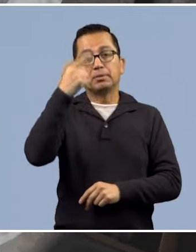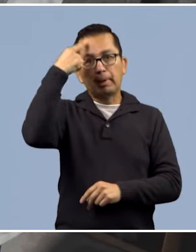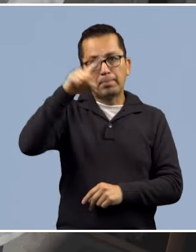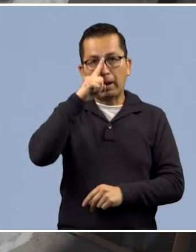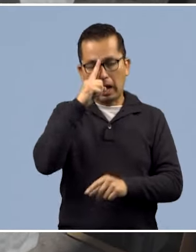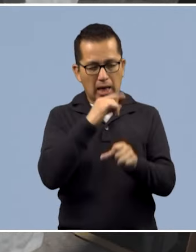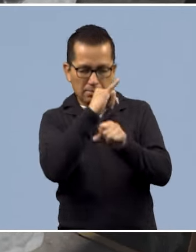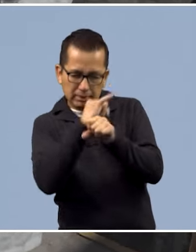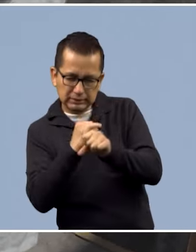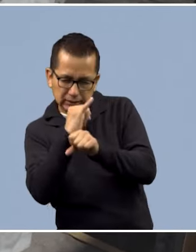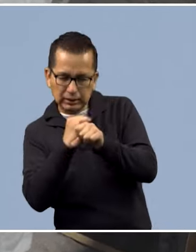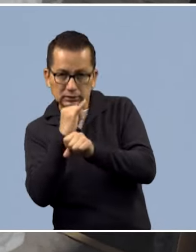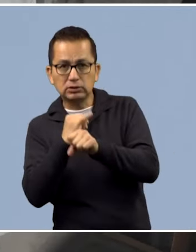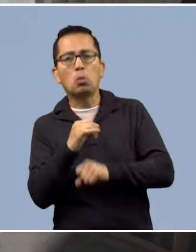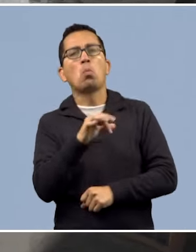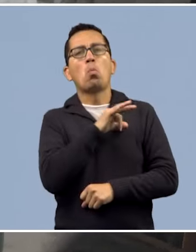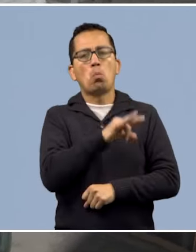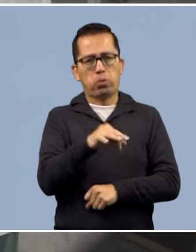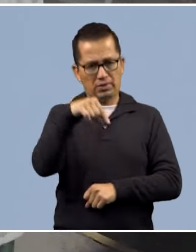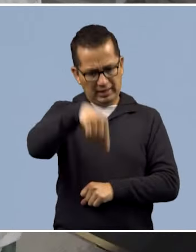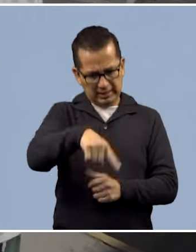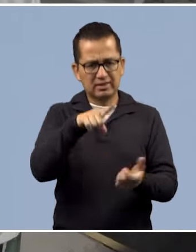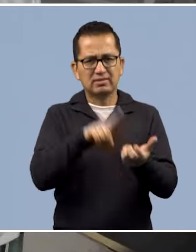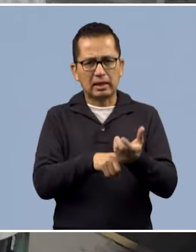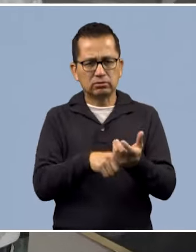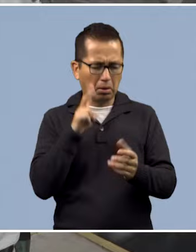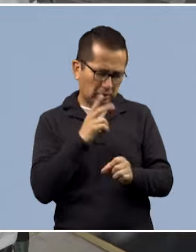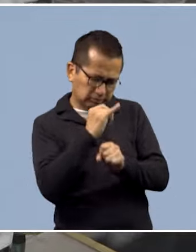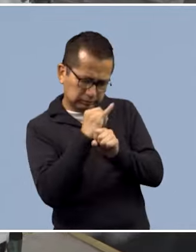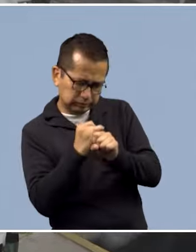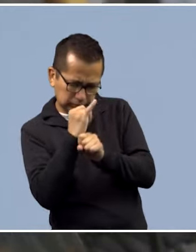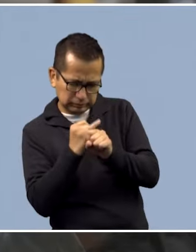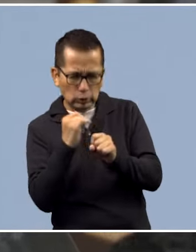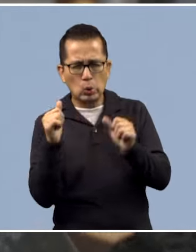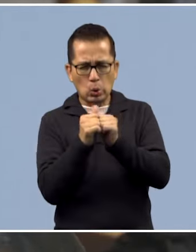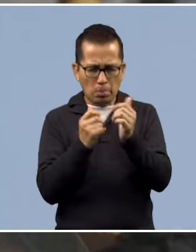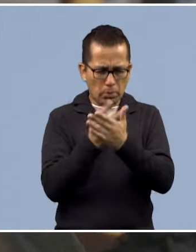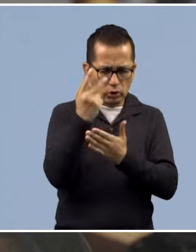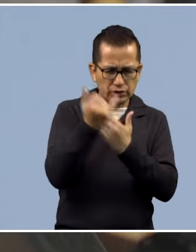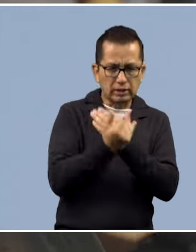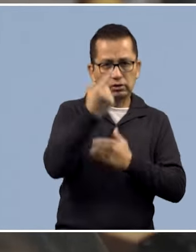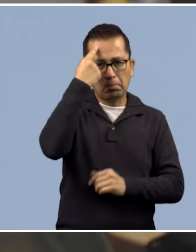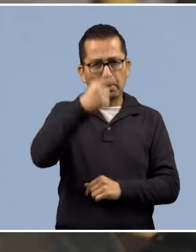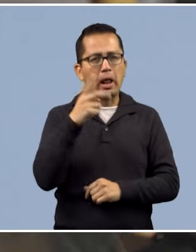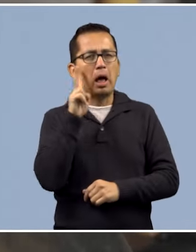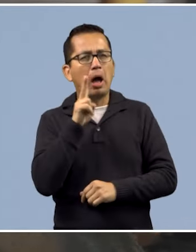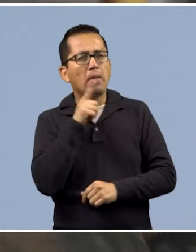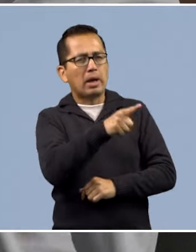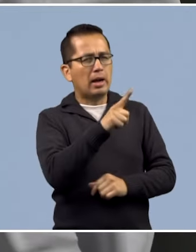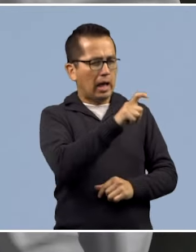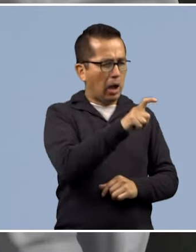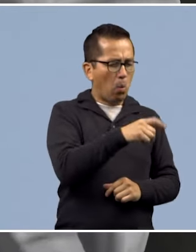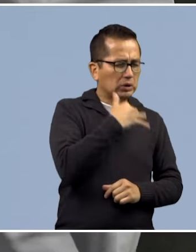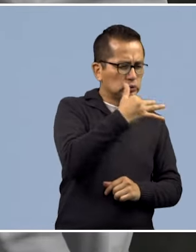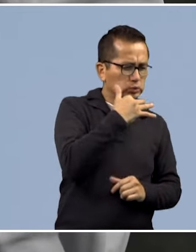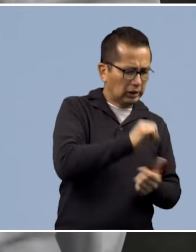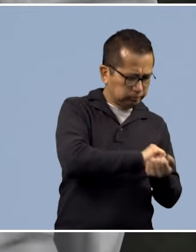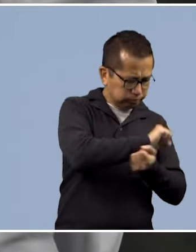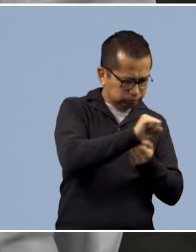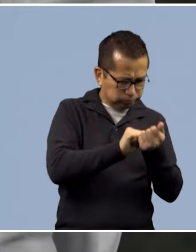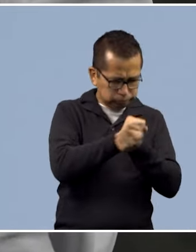brindando ciertas facilidades para el desarrollo de proyectos de investigación que tienen que ver con lo que es el tratamiento de aguas residuales.